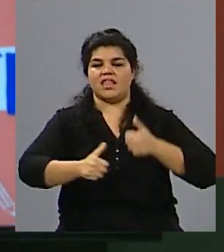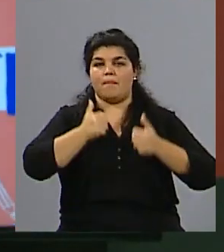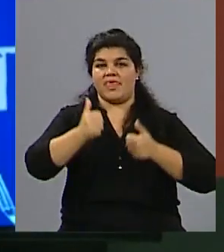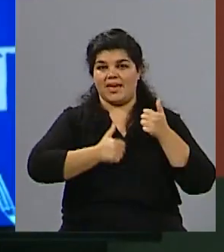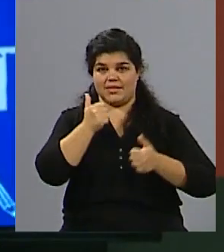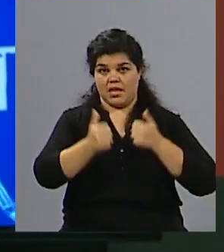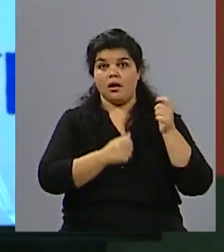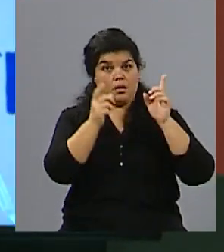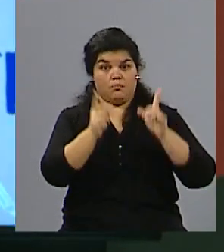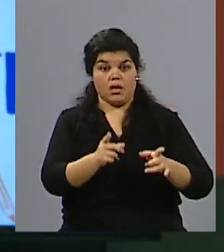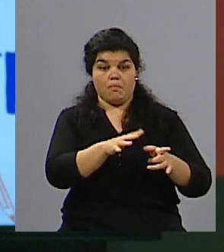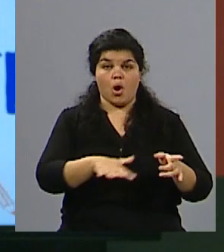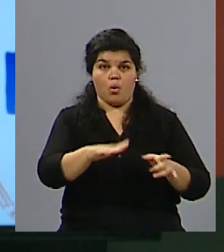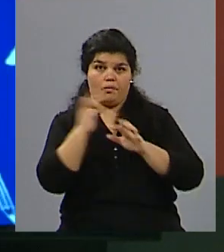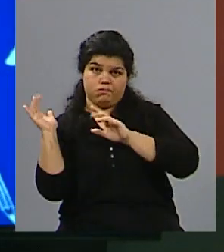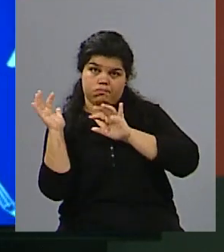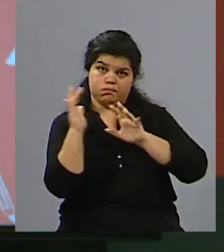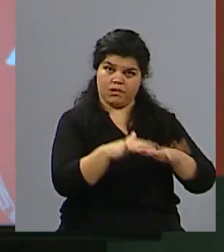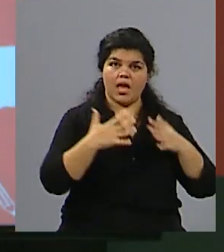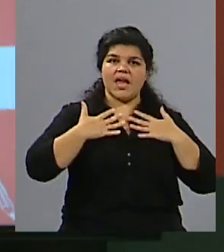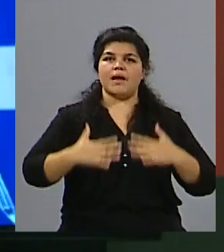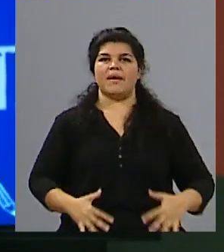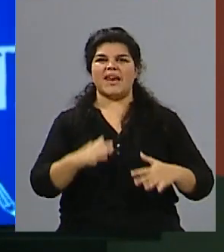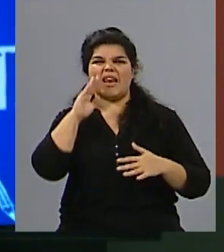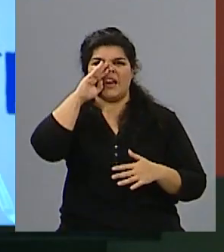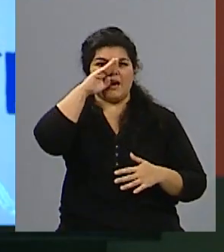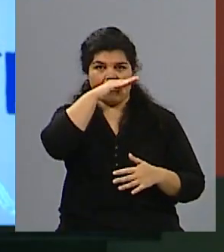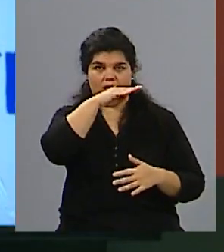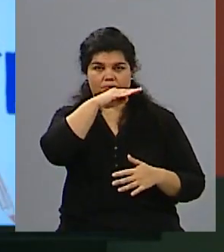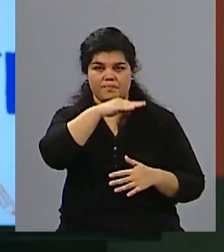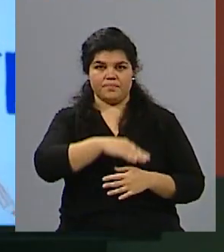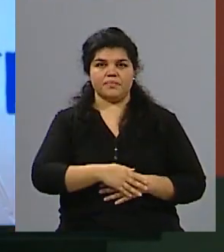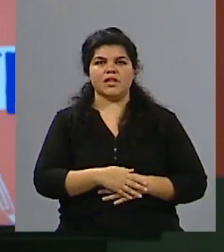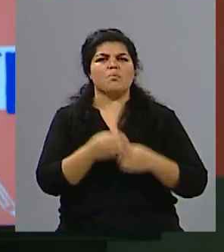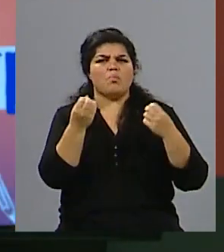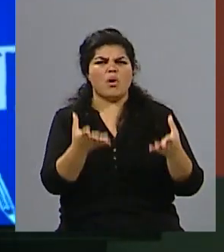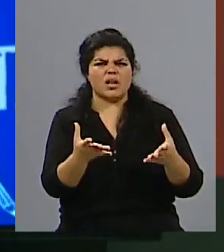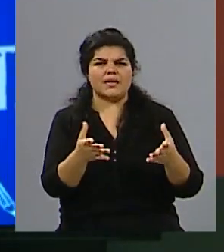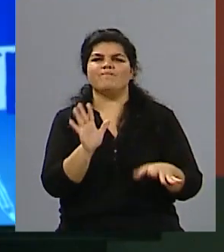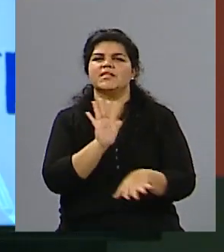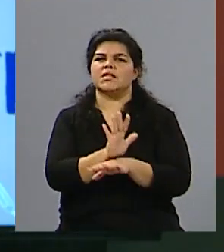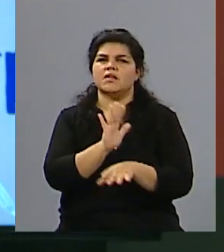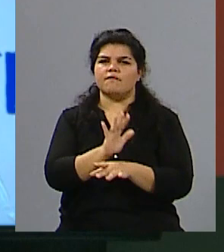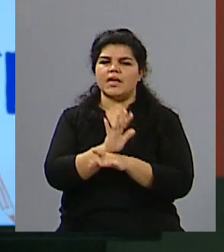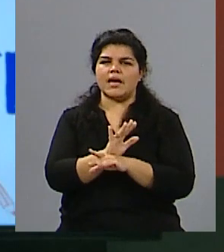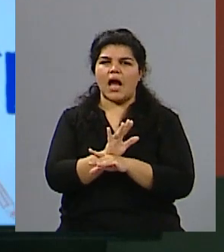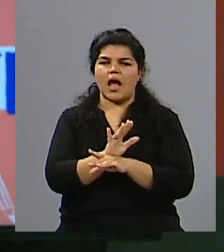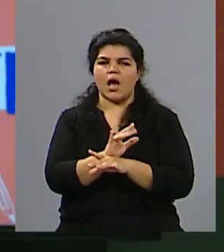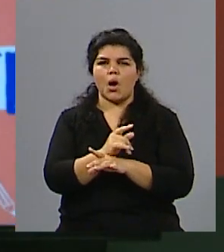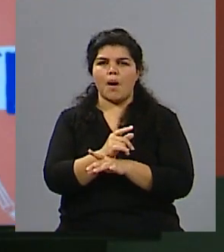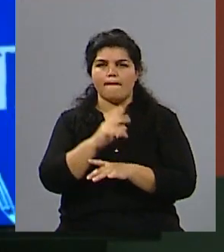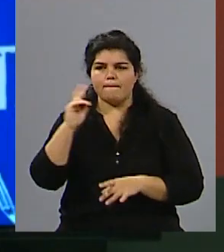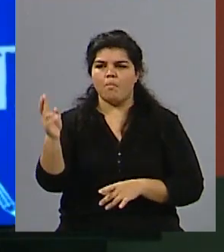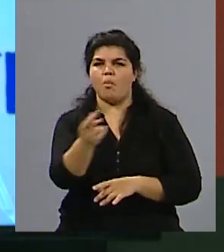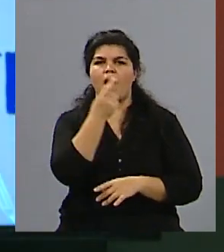quienes vayan a participar vayan de negro. Esto es relacionado con el luto y el dolor que significa las